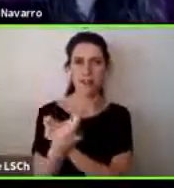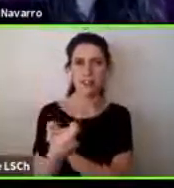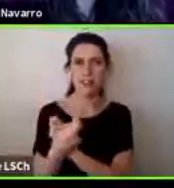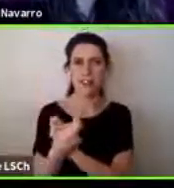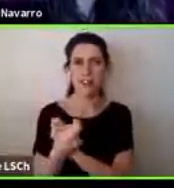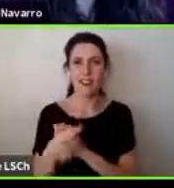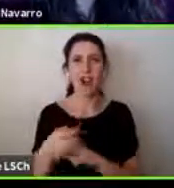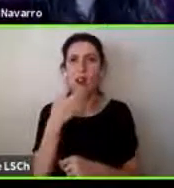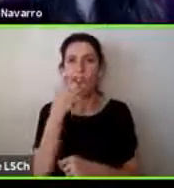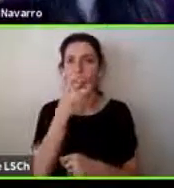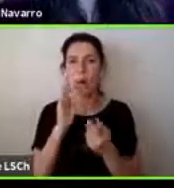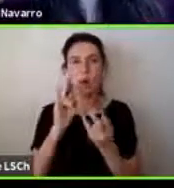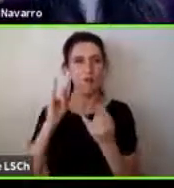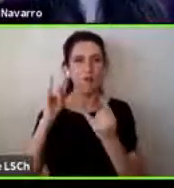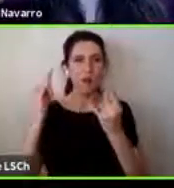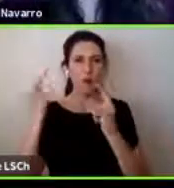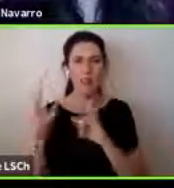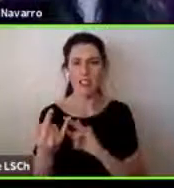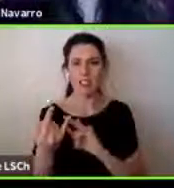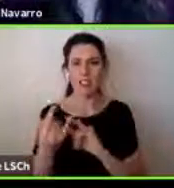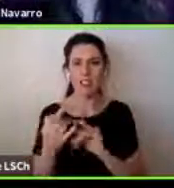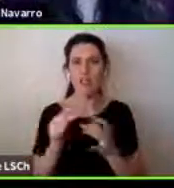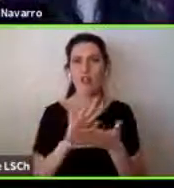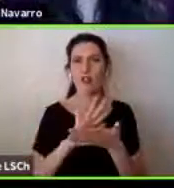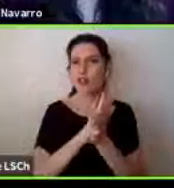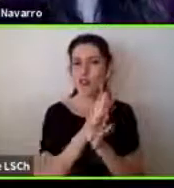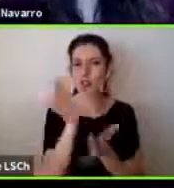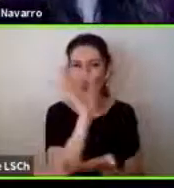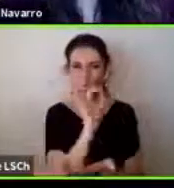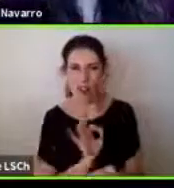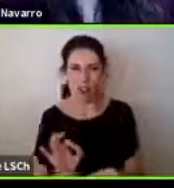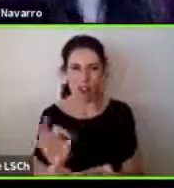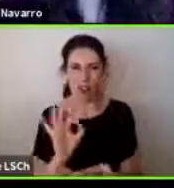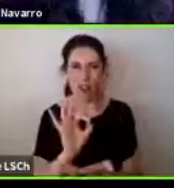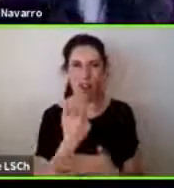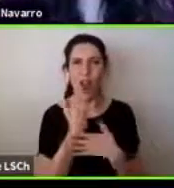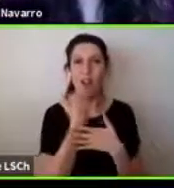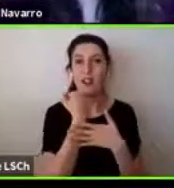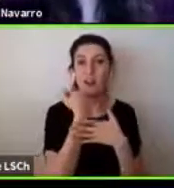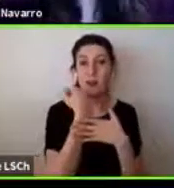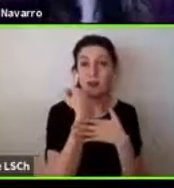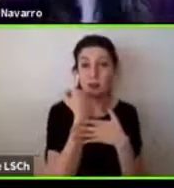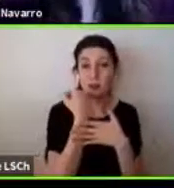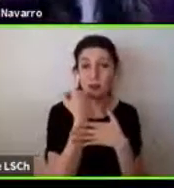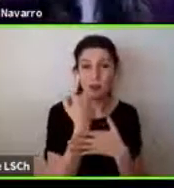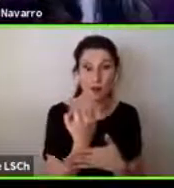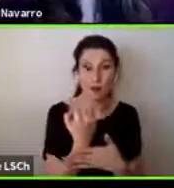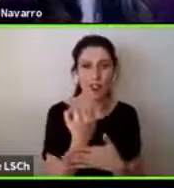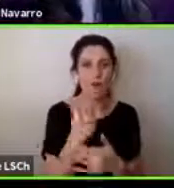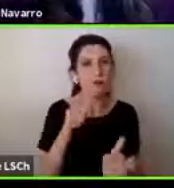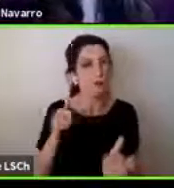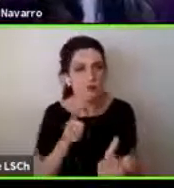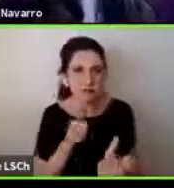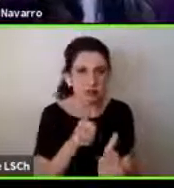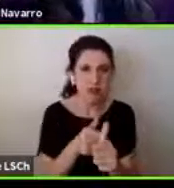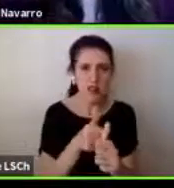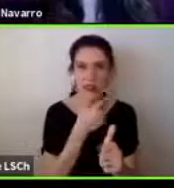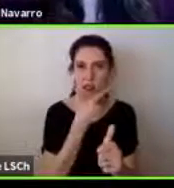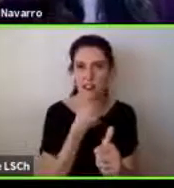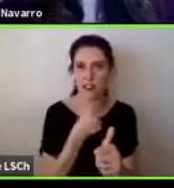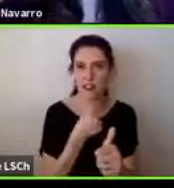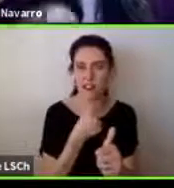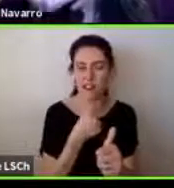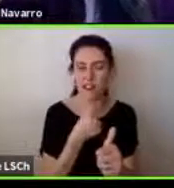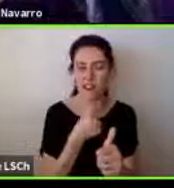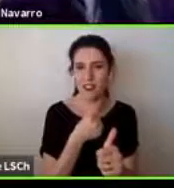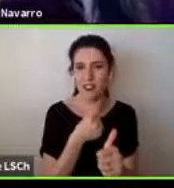tema de que esté todo bonito obviamente ayuda a un primer acercamiento y después además